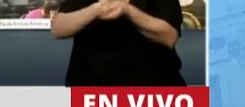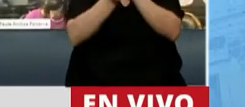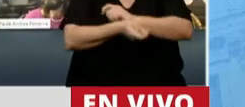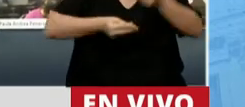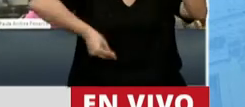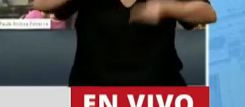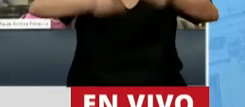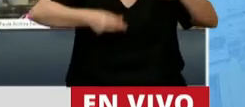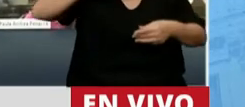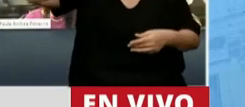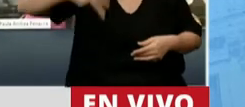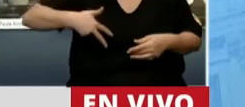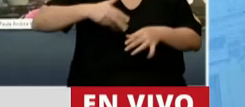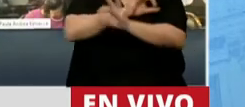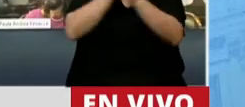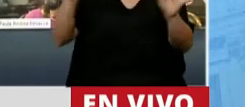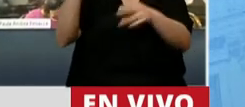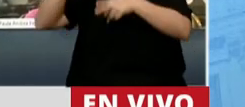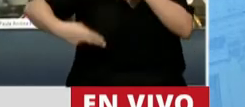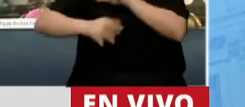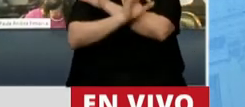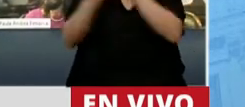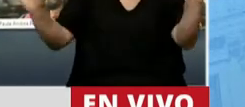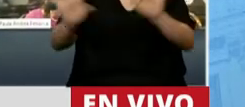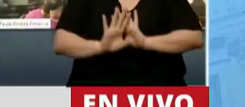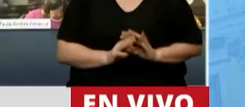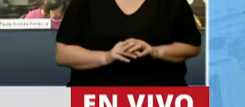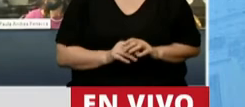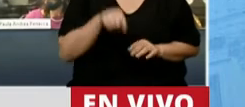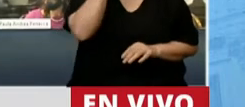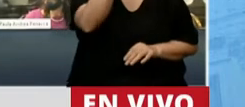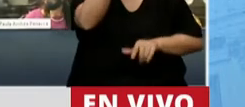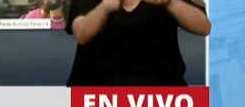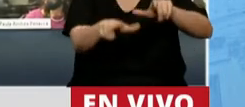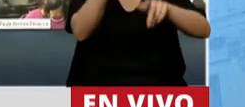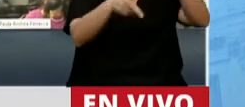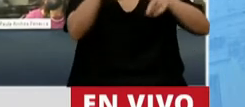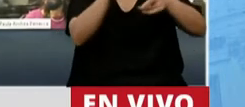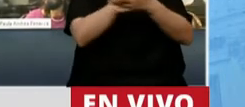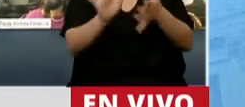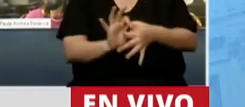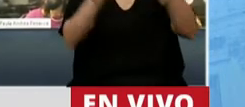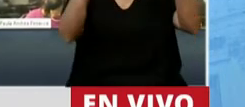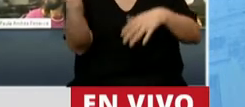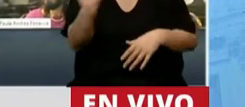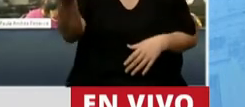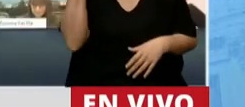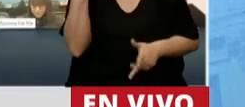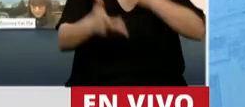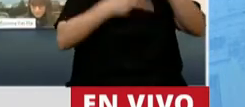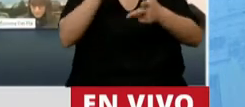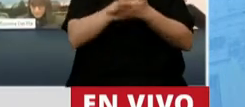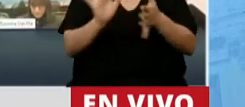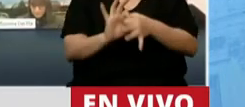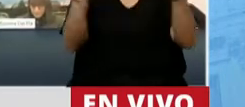reasignarlas sin ningún tipo de límites. Usted hablaba de democracia hace un rato en su exposición.